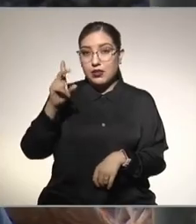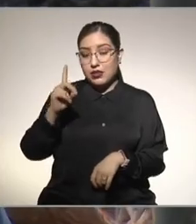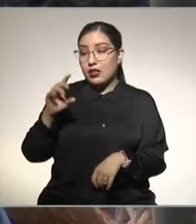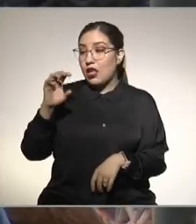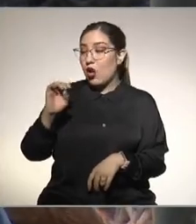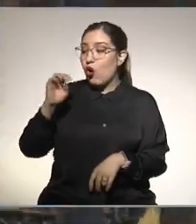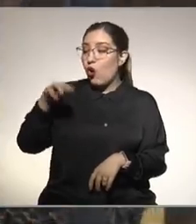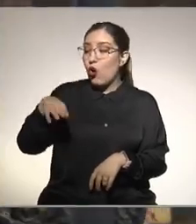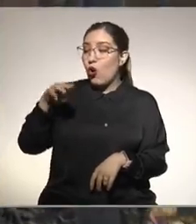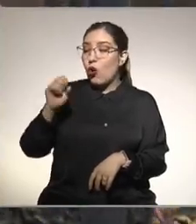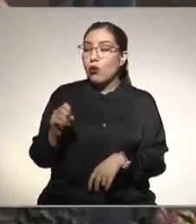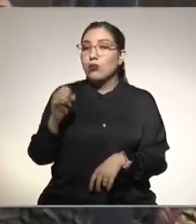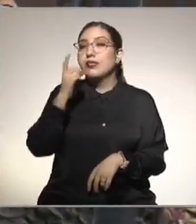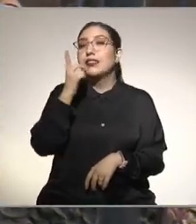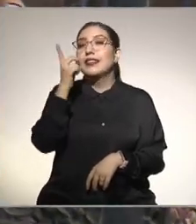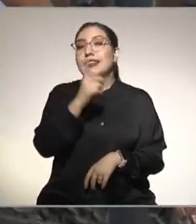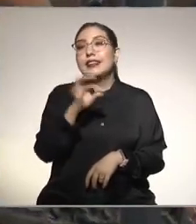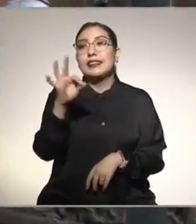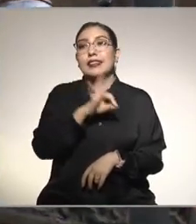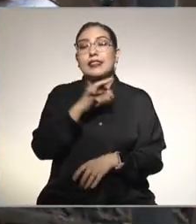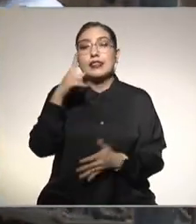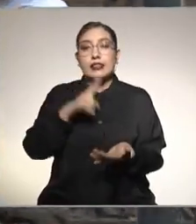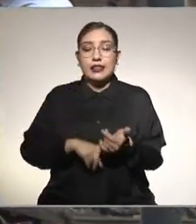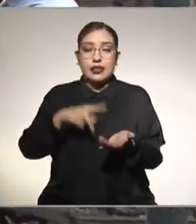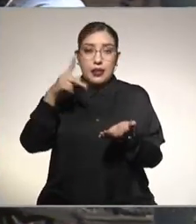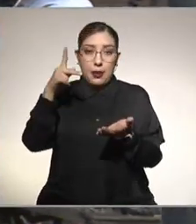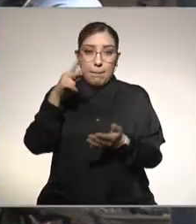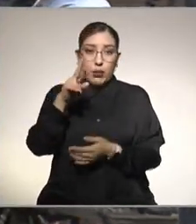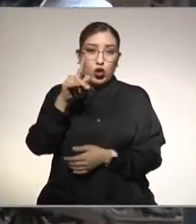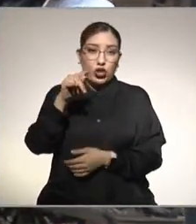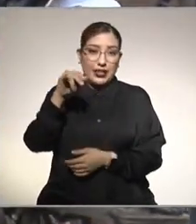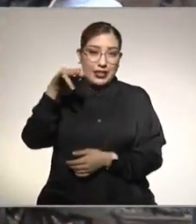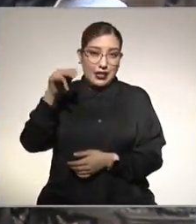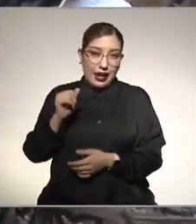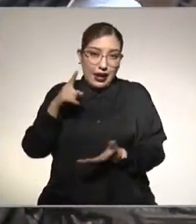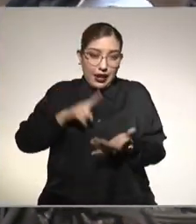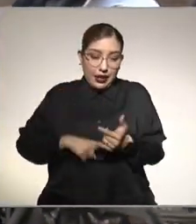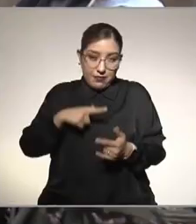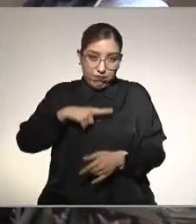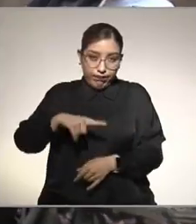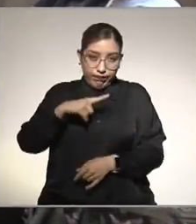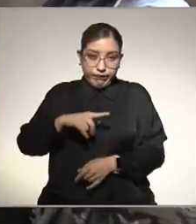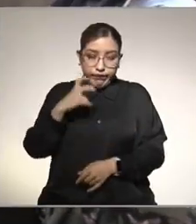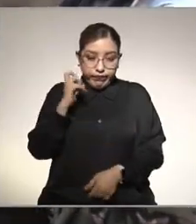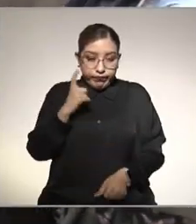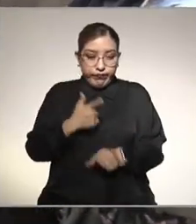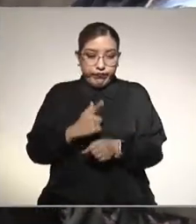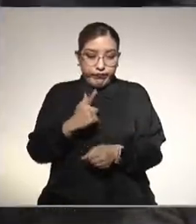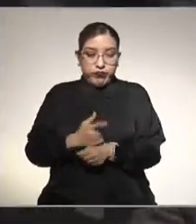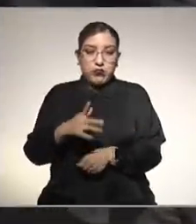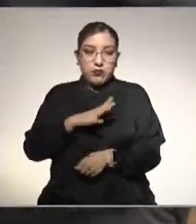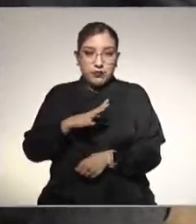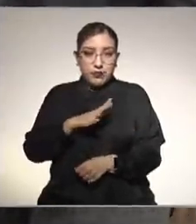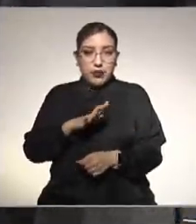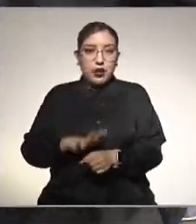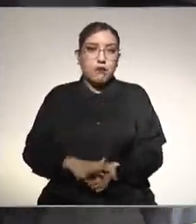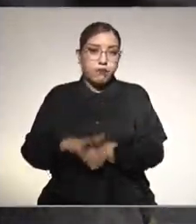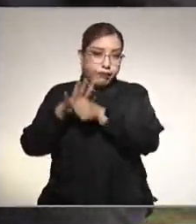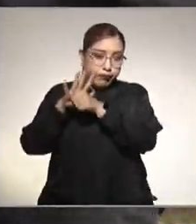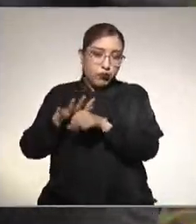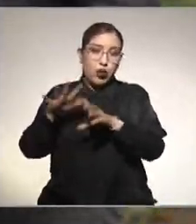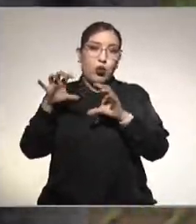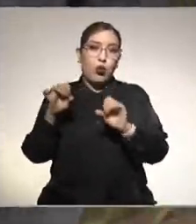microalbuminuria, o sea, la presencia de proteínas en orina. Entonces, esto nos habla a fricción de alta presión, de diabetes o